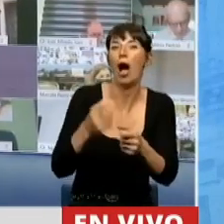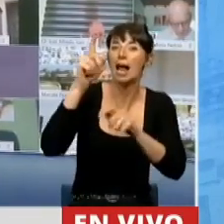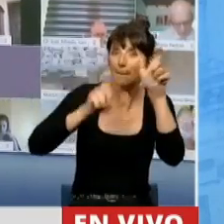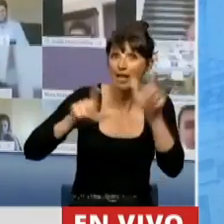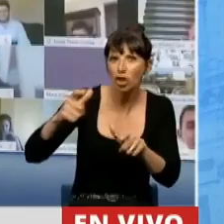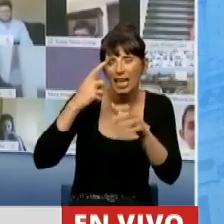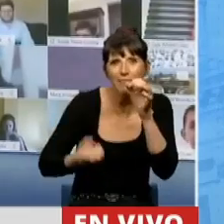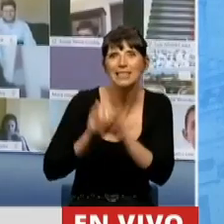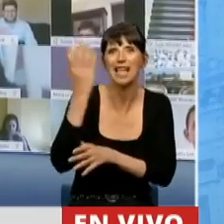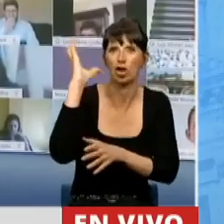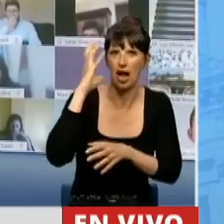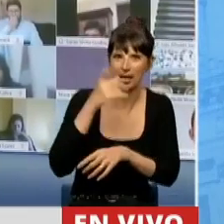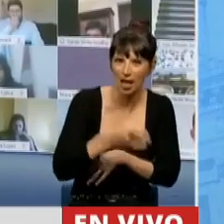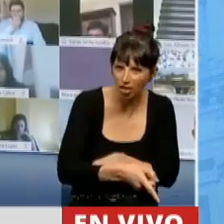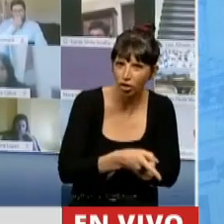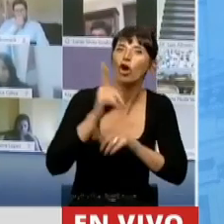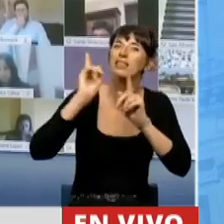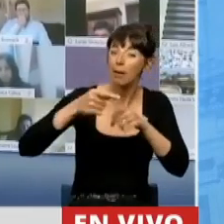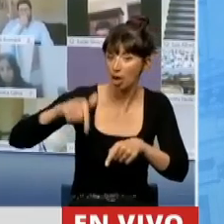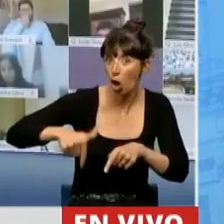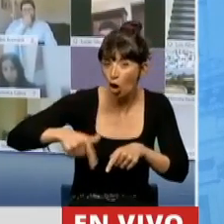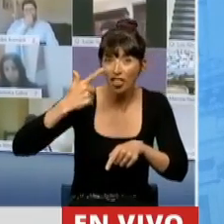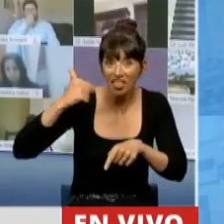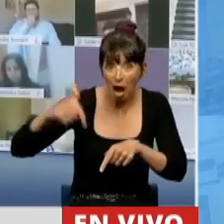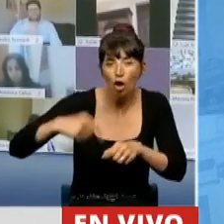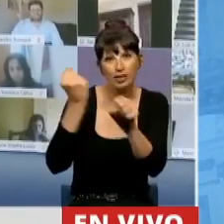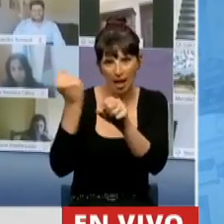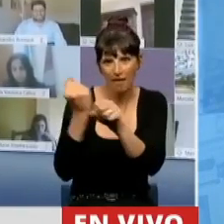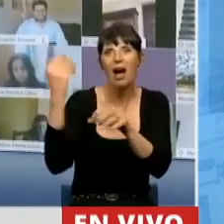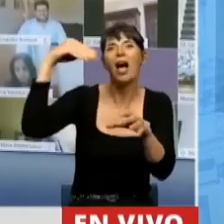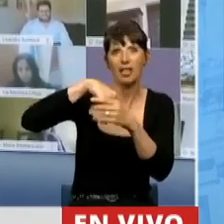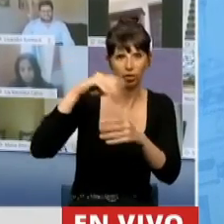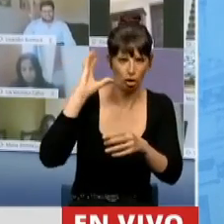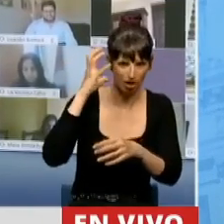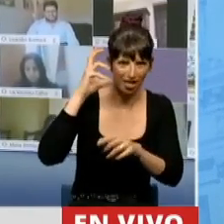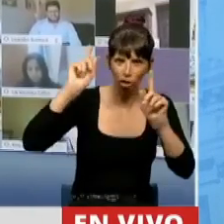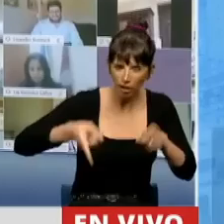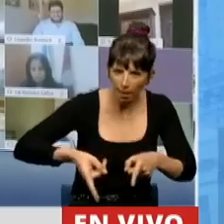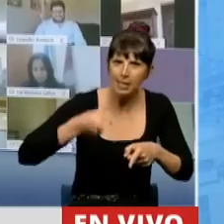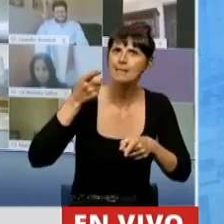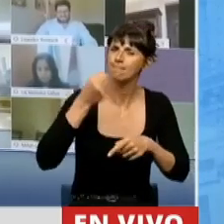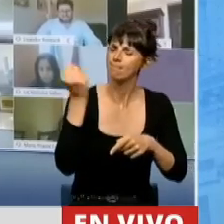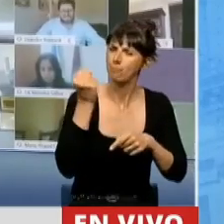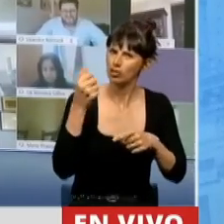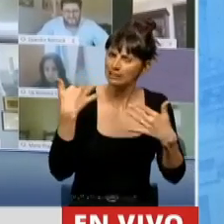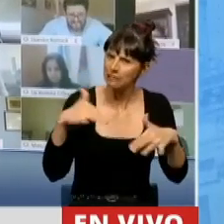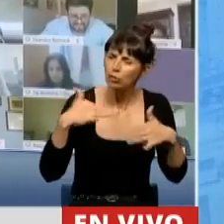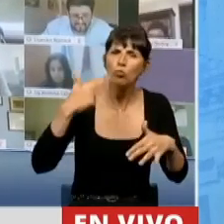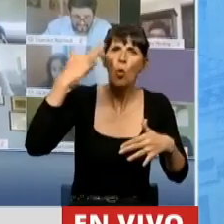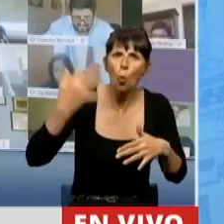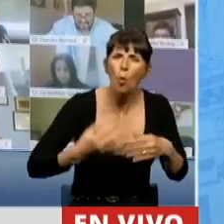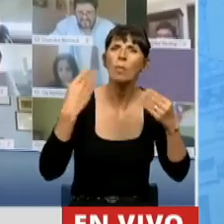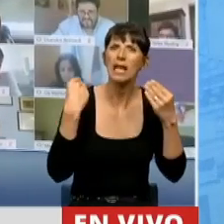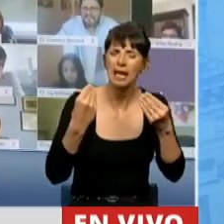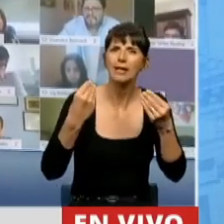universo de personas que forman parte de la radio argentina y que tiene en ella el gran desafío de unir, de fomentar el diálogo positivo, la